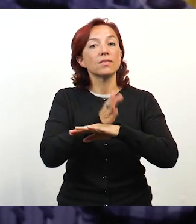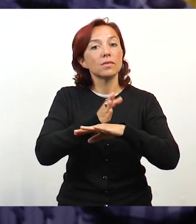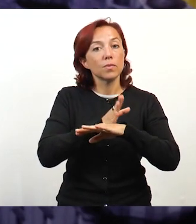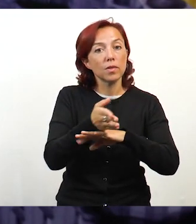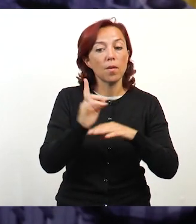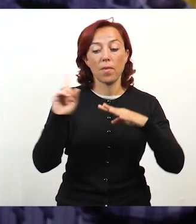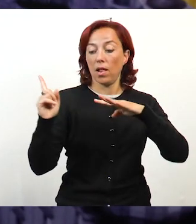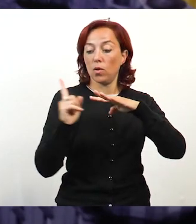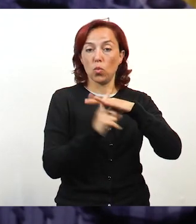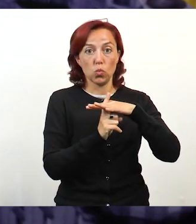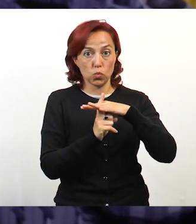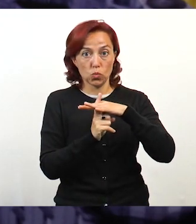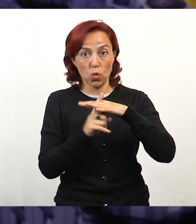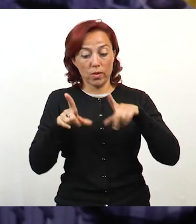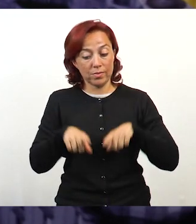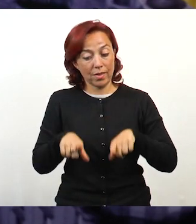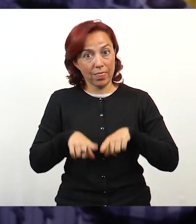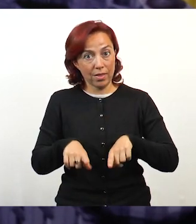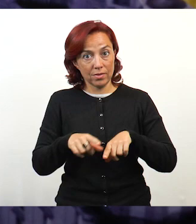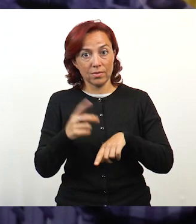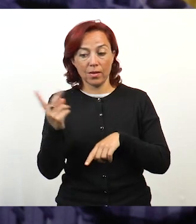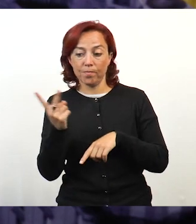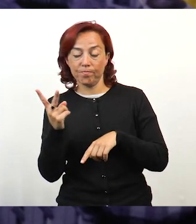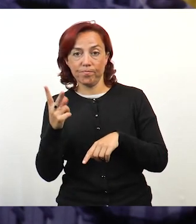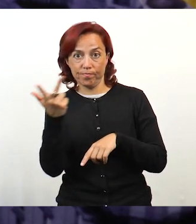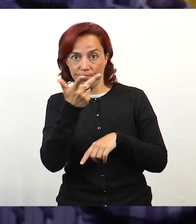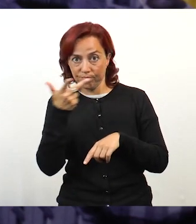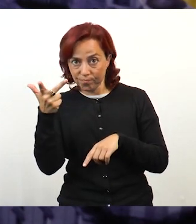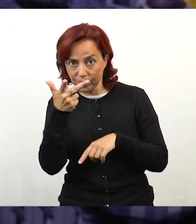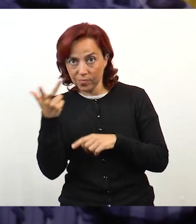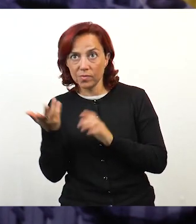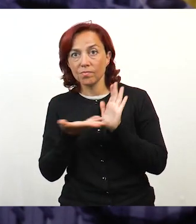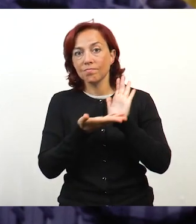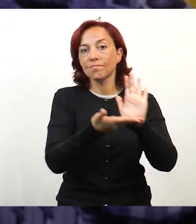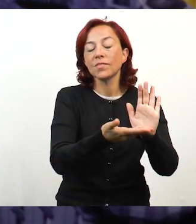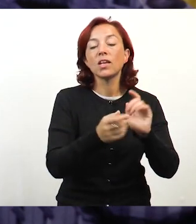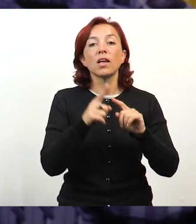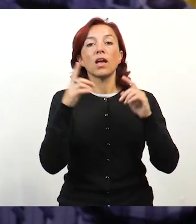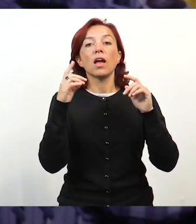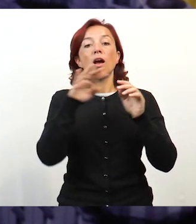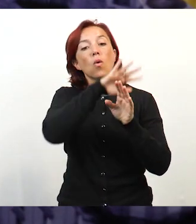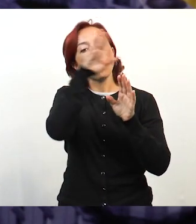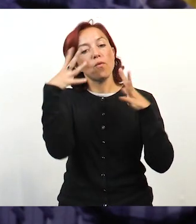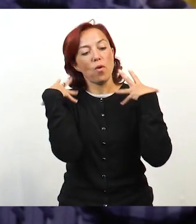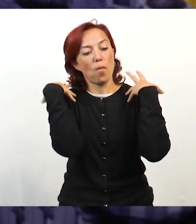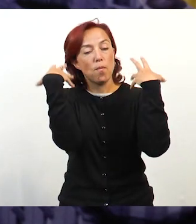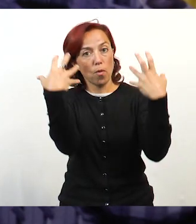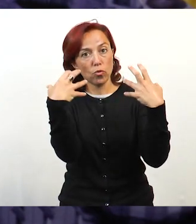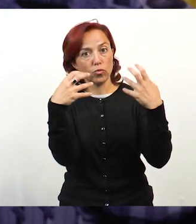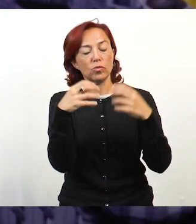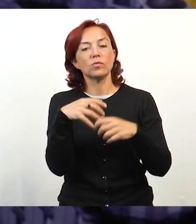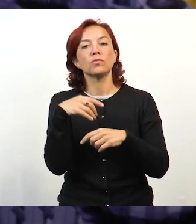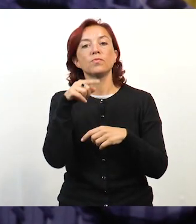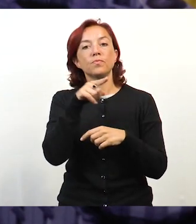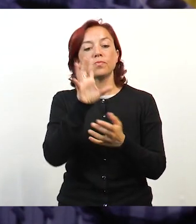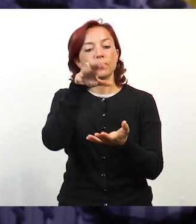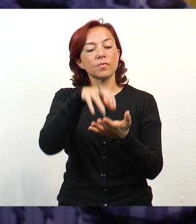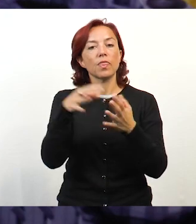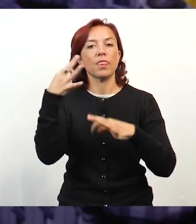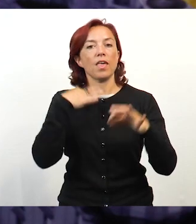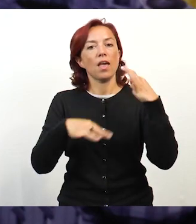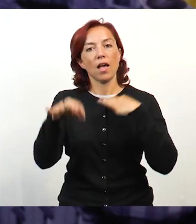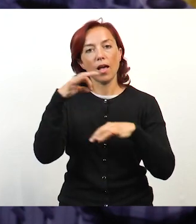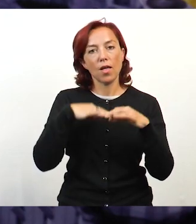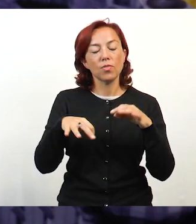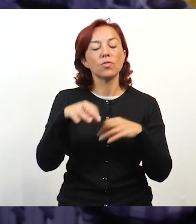para la Inclusión de la Intendencia de Montevideo, presentaron la obra La Cueva de los Monstruos en el espacio cultural Cine Rex de la